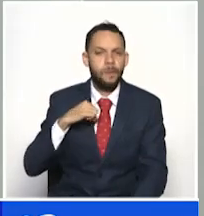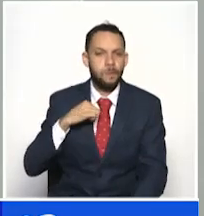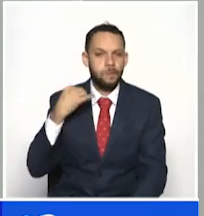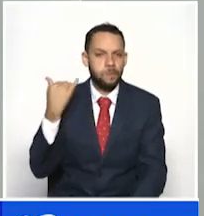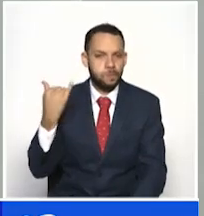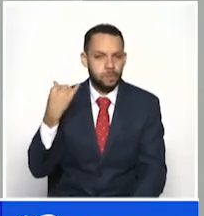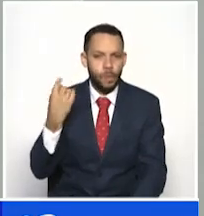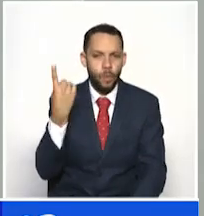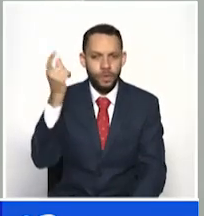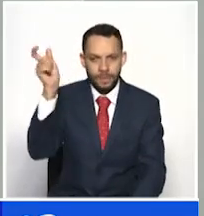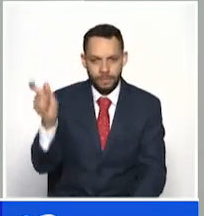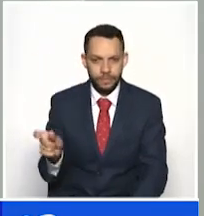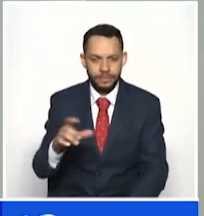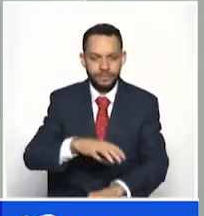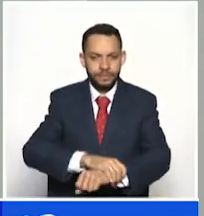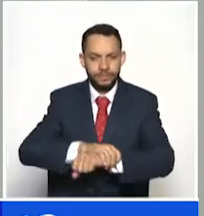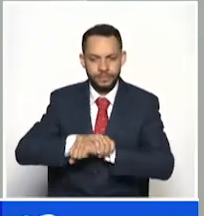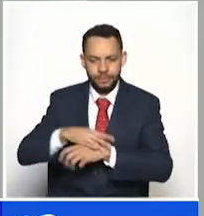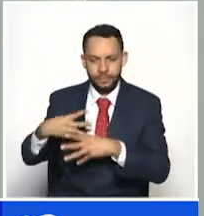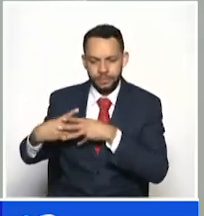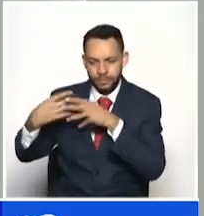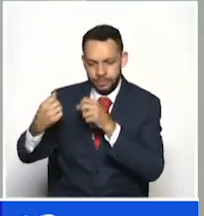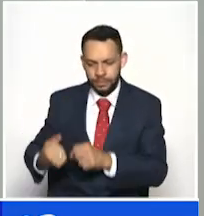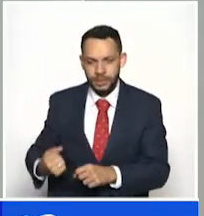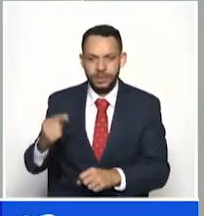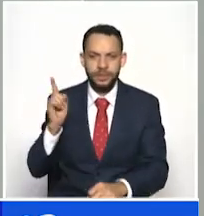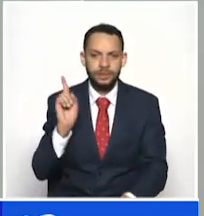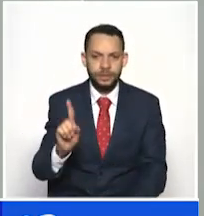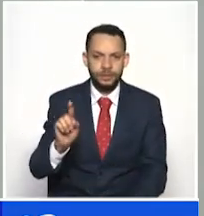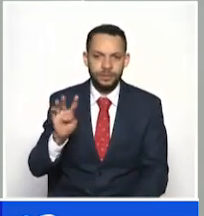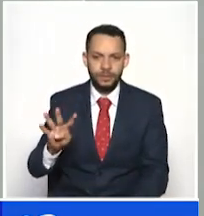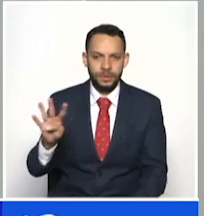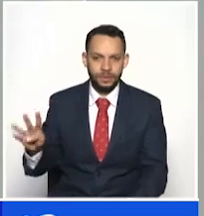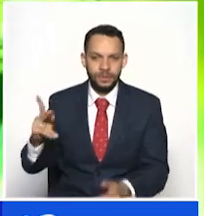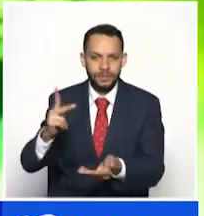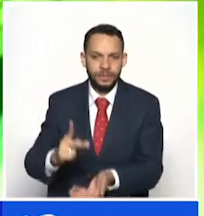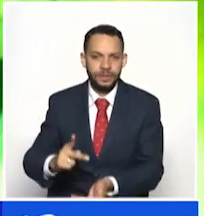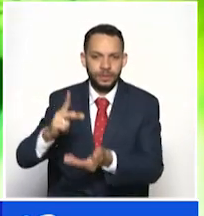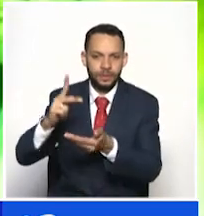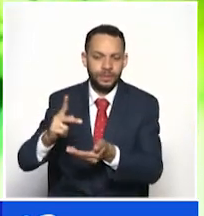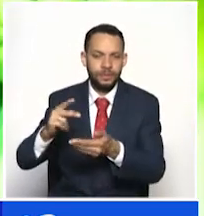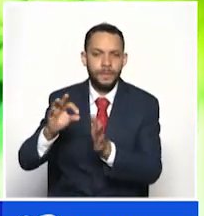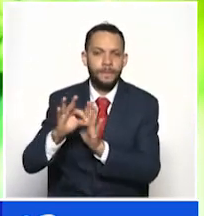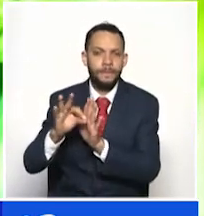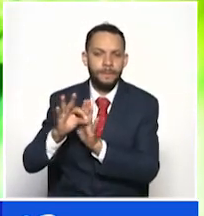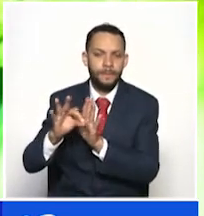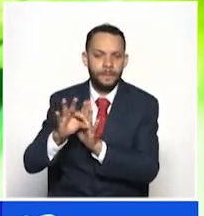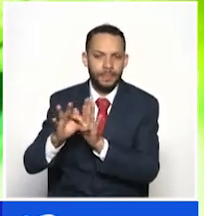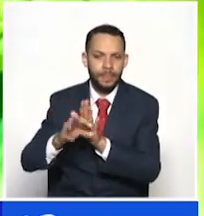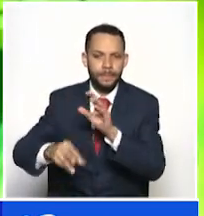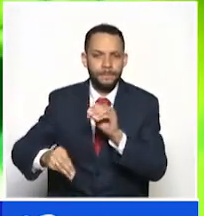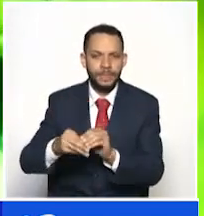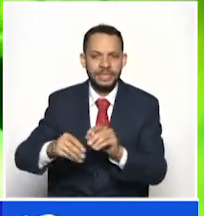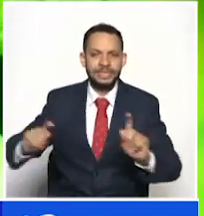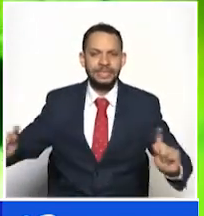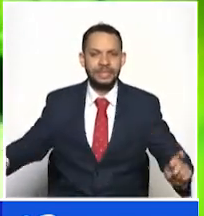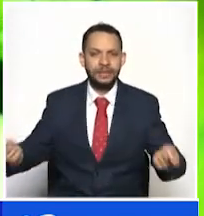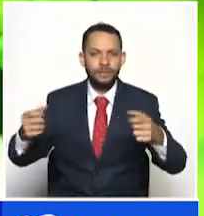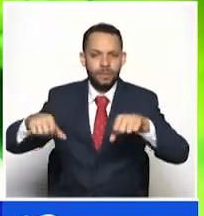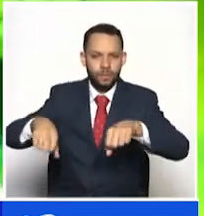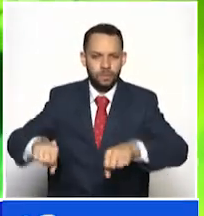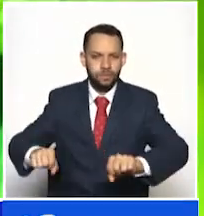una persona y se decomisan 144 kilos de marihuana, al igual se recuperan dos motocicletas.